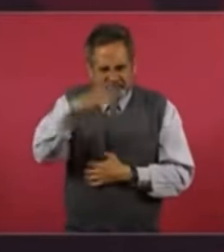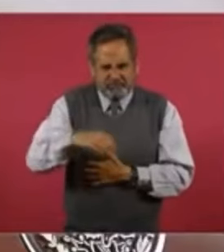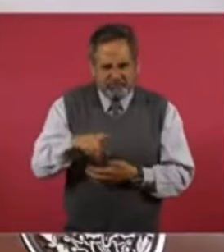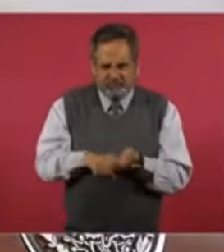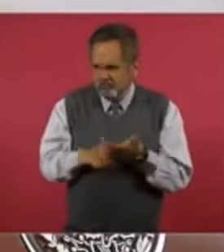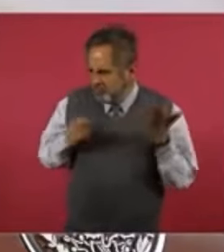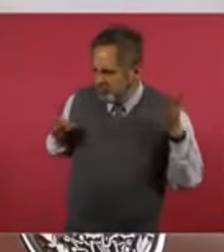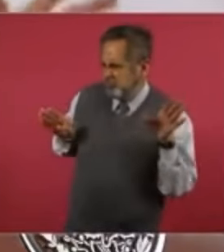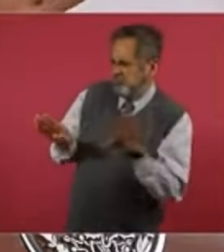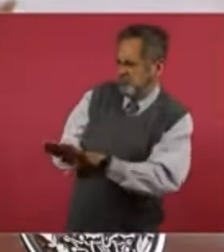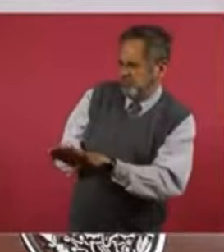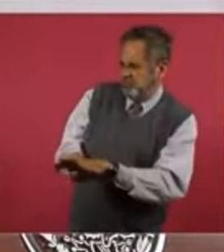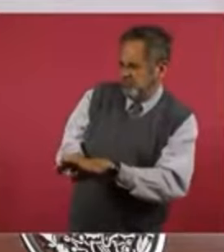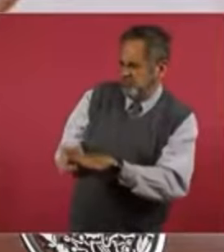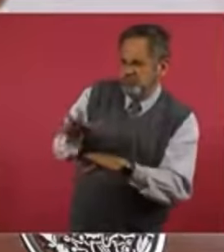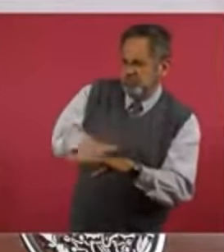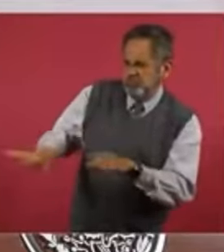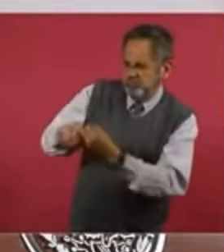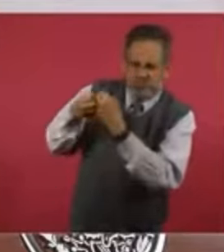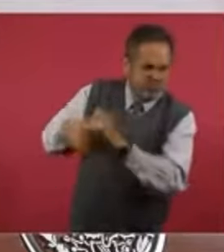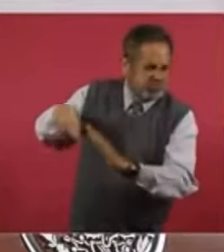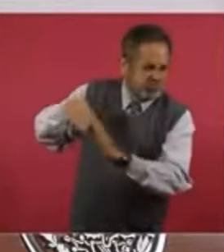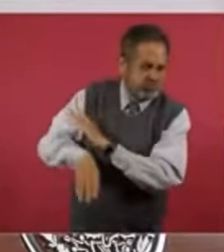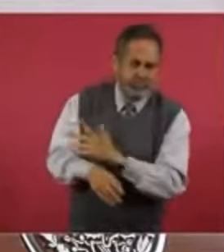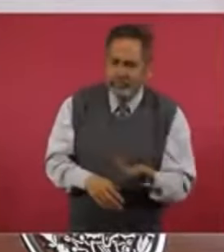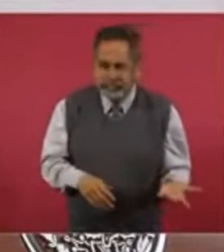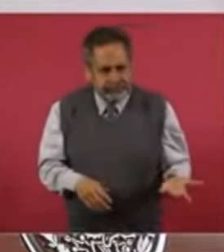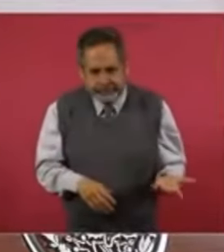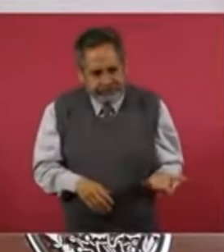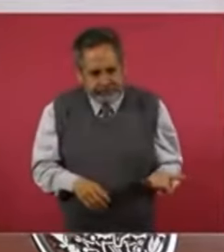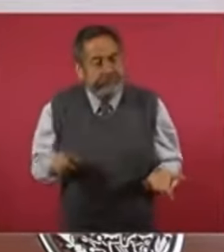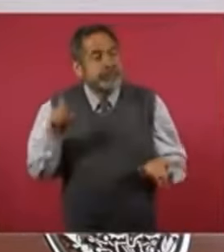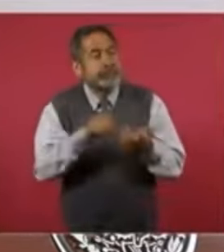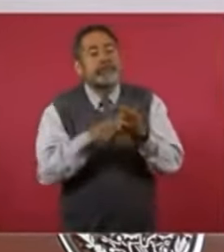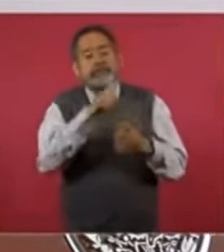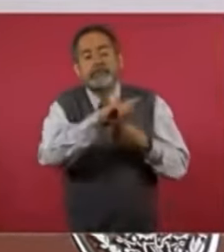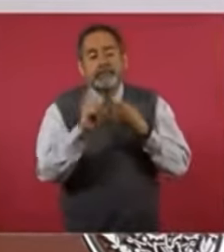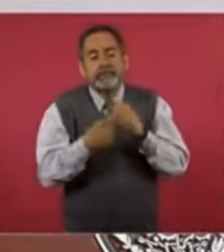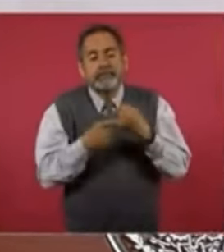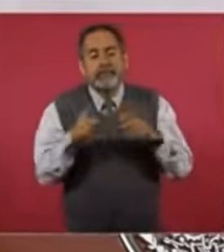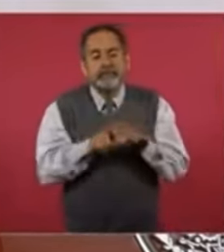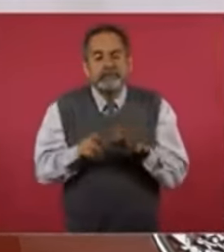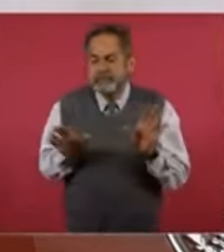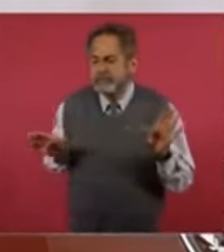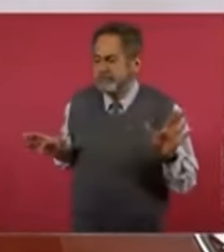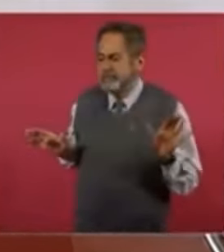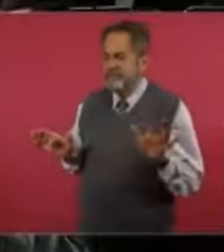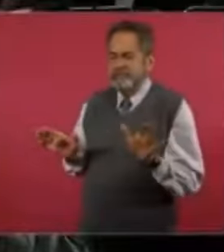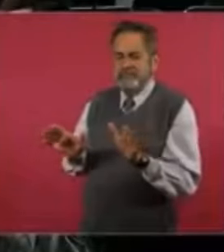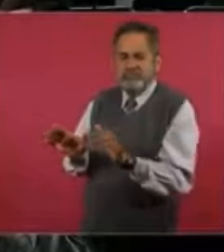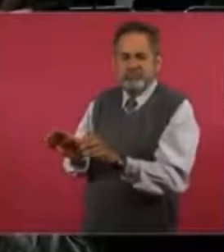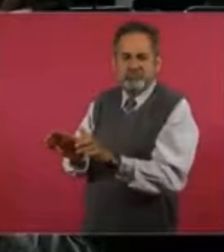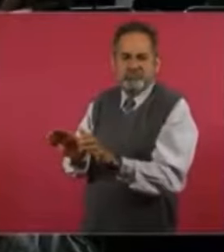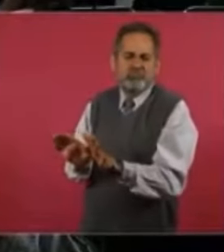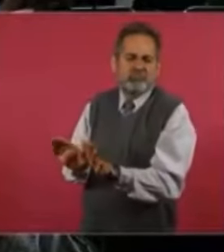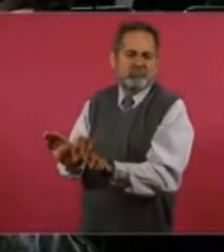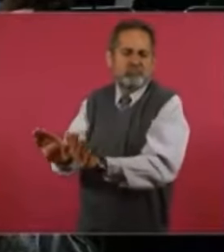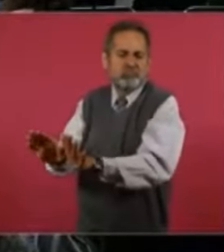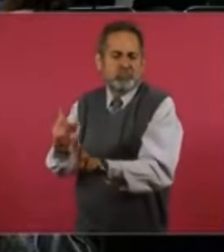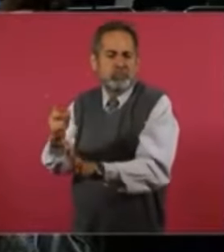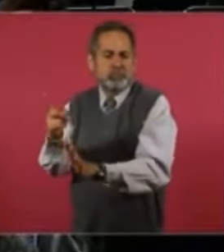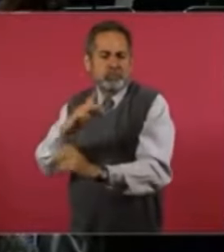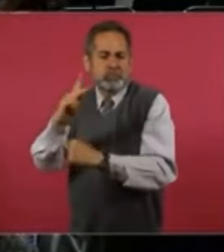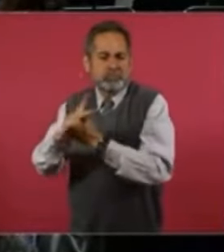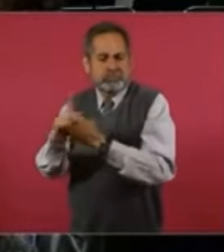Porque en el fondo lo que buscan es aislar a un país